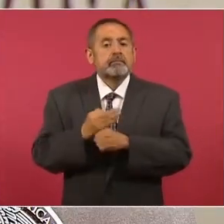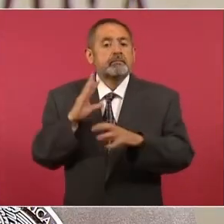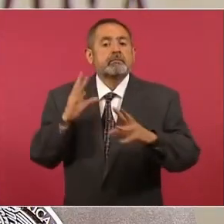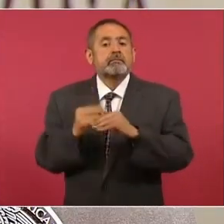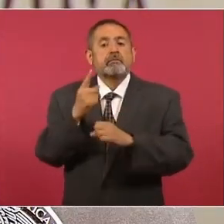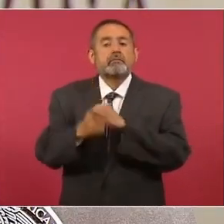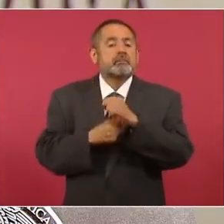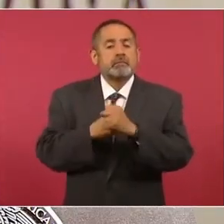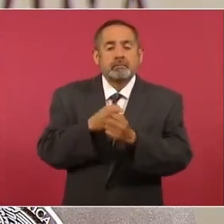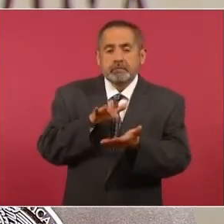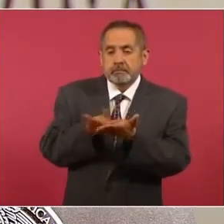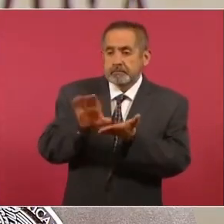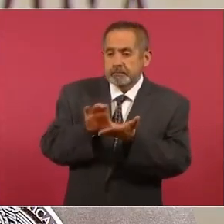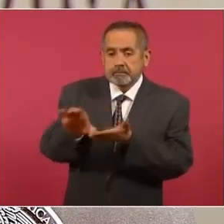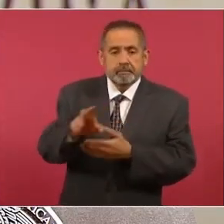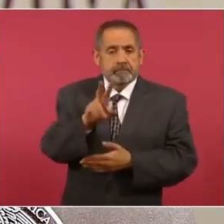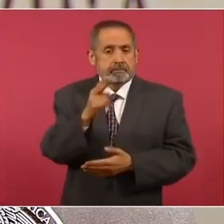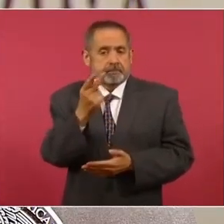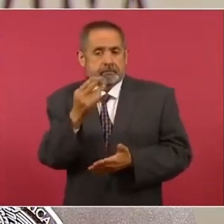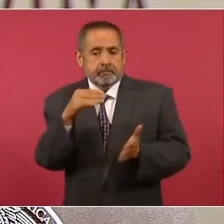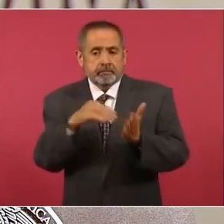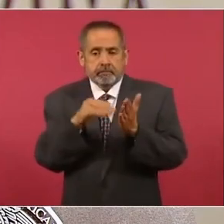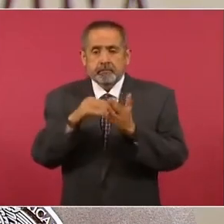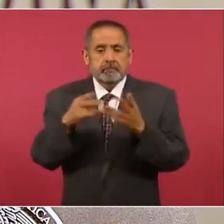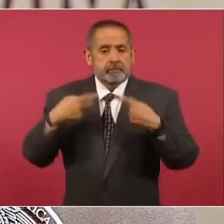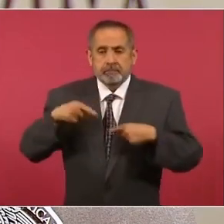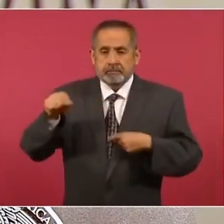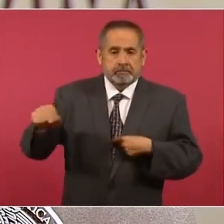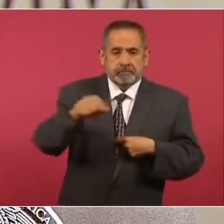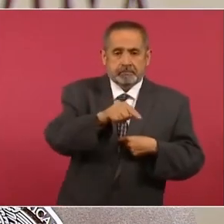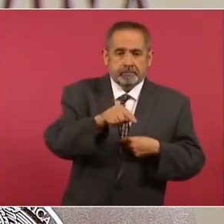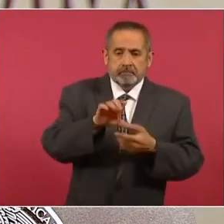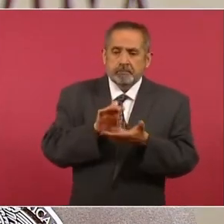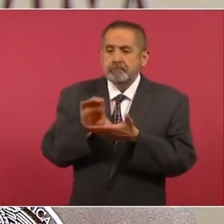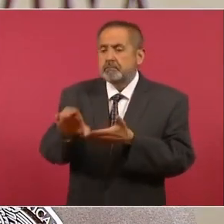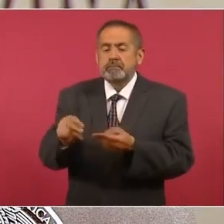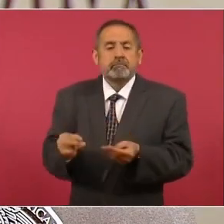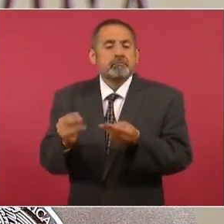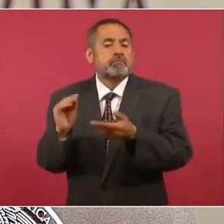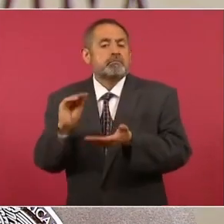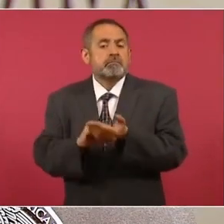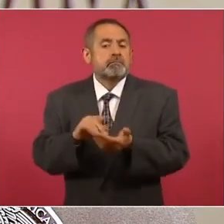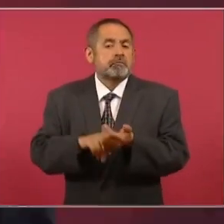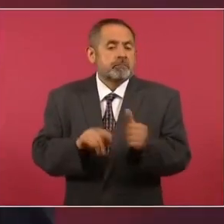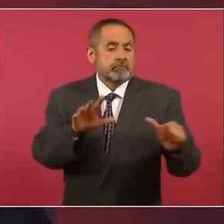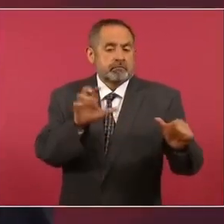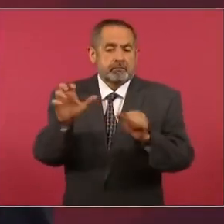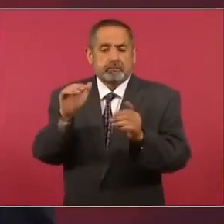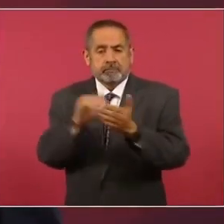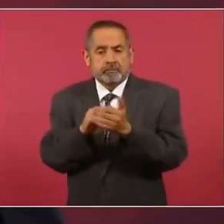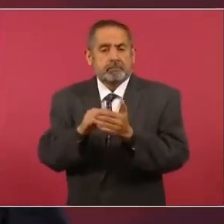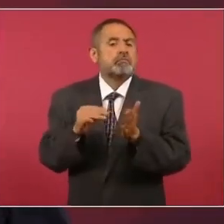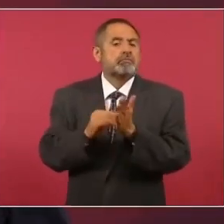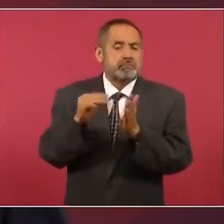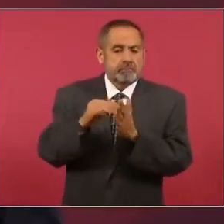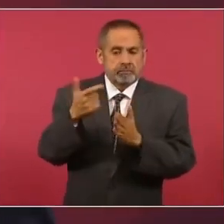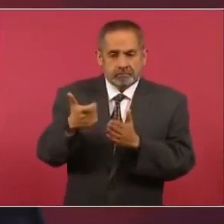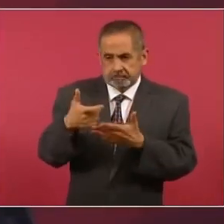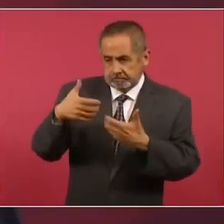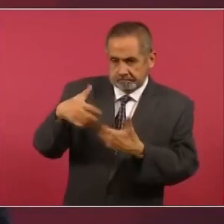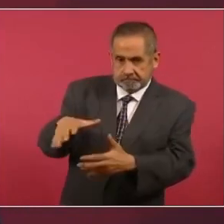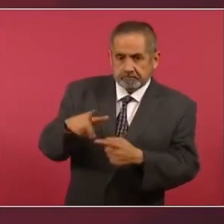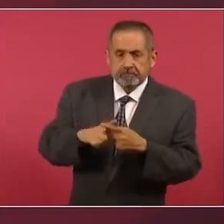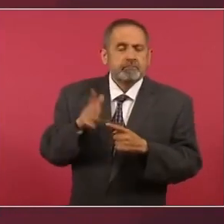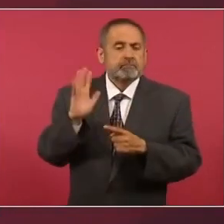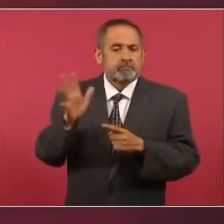recibirán apoyos más de 25 millones de beneficiarios, con una inversión histórica de 600 mil millones de pesos, de la cual ya